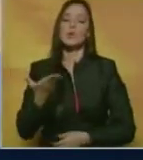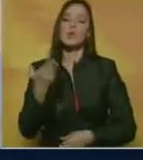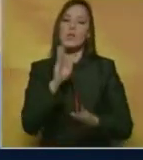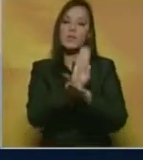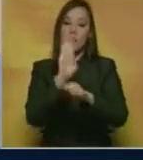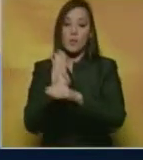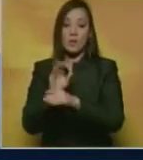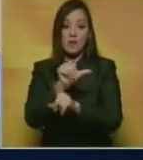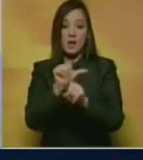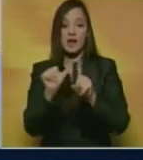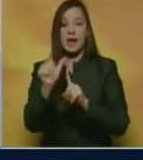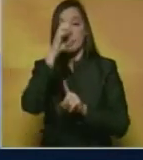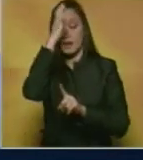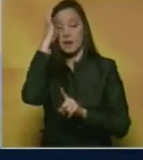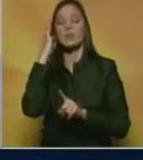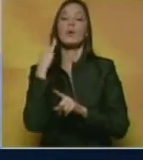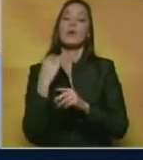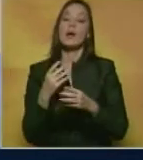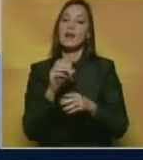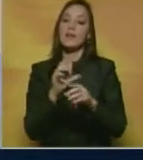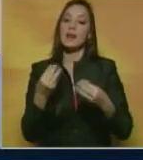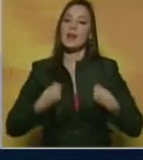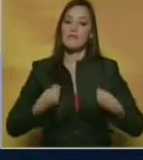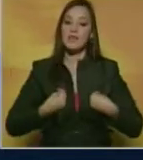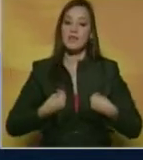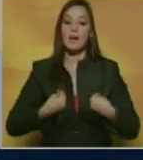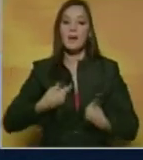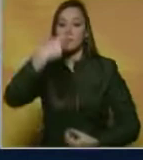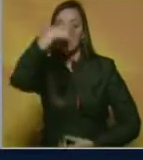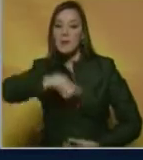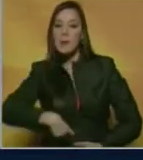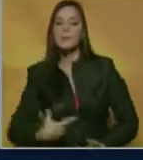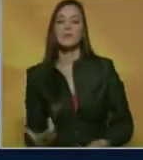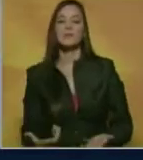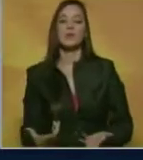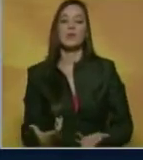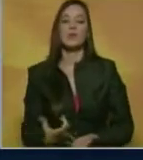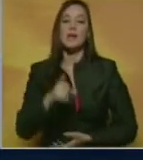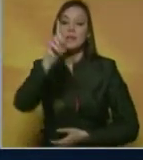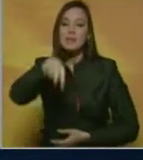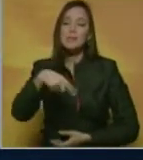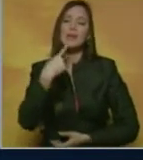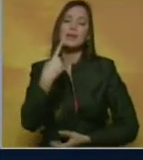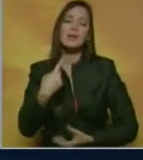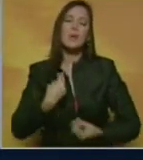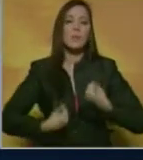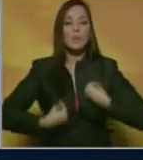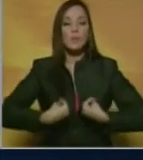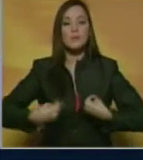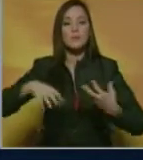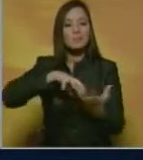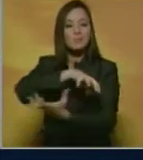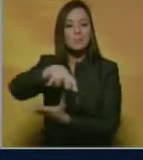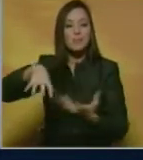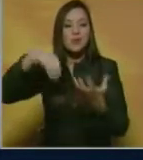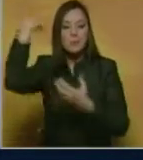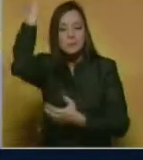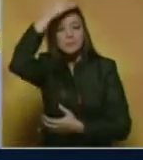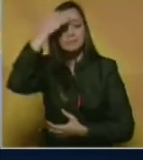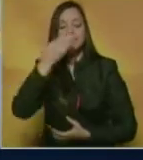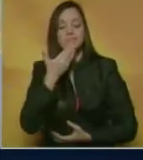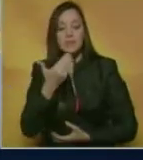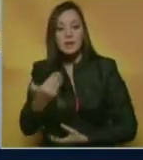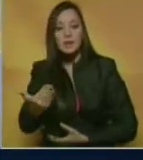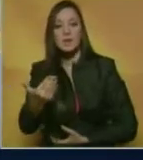para preservar la vida humana y manifestó su preocupación por los conflictos en el Medio Oriente y África que atentan contra la libertad de